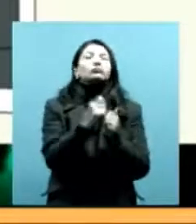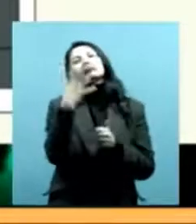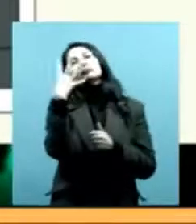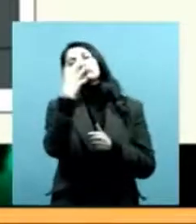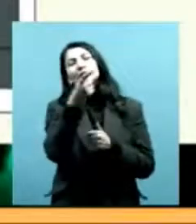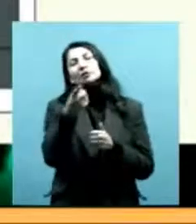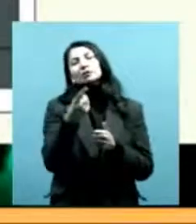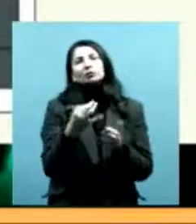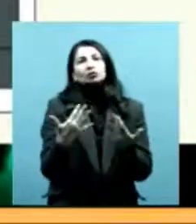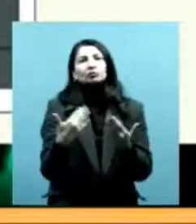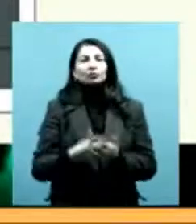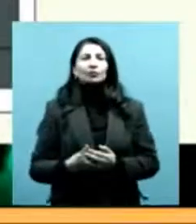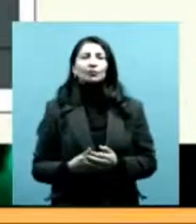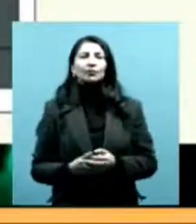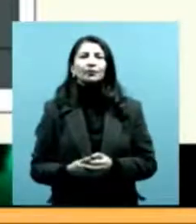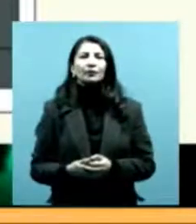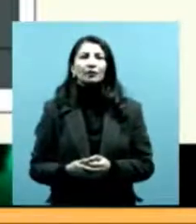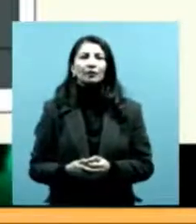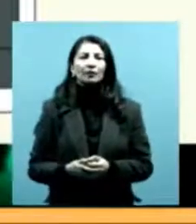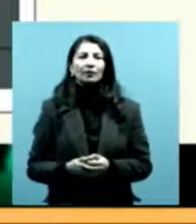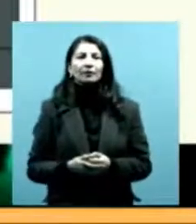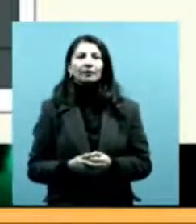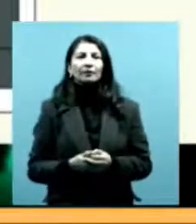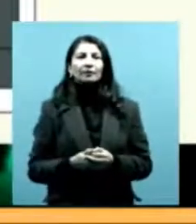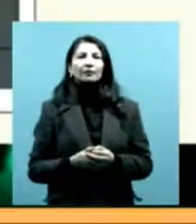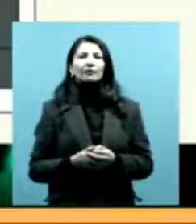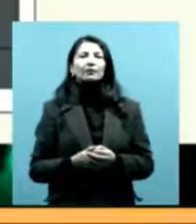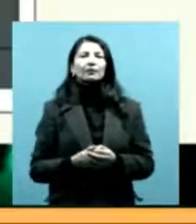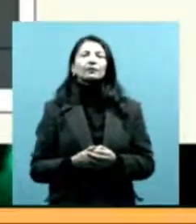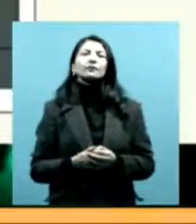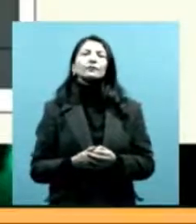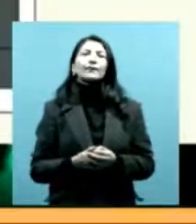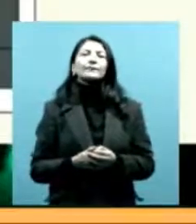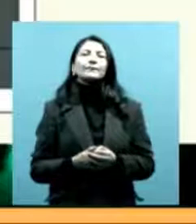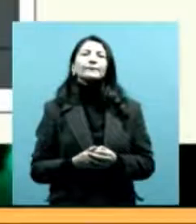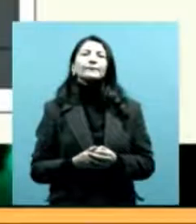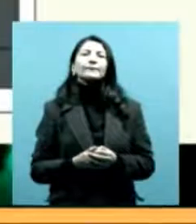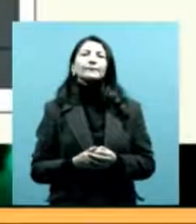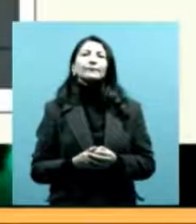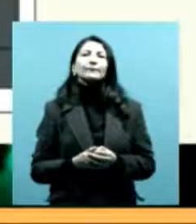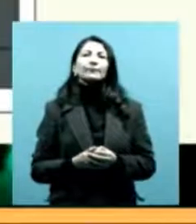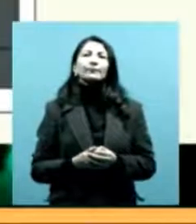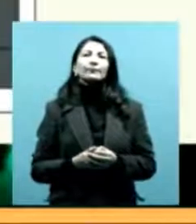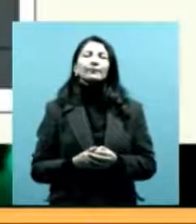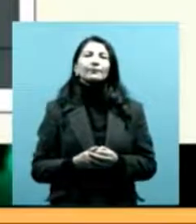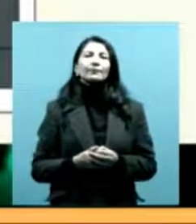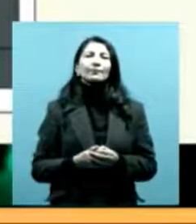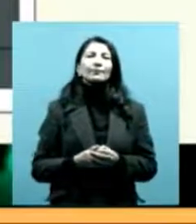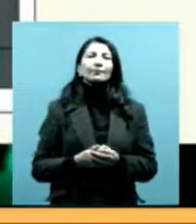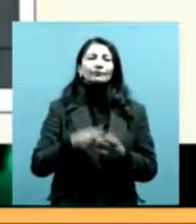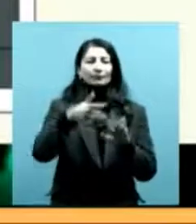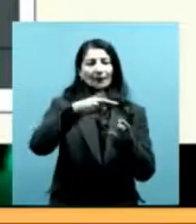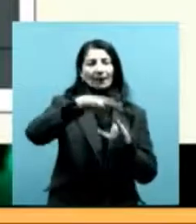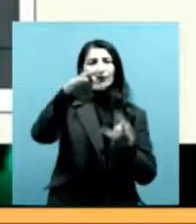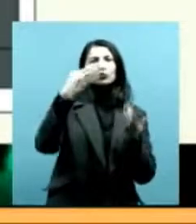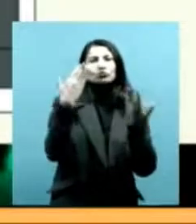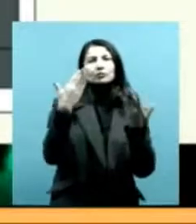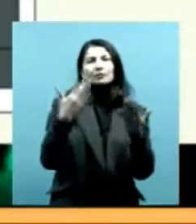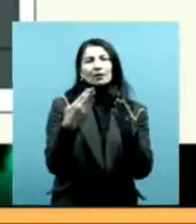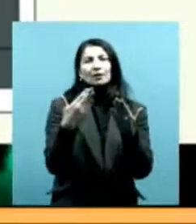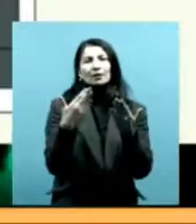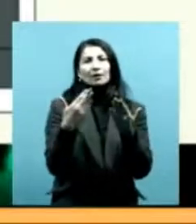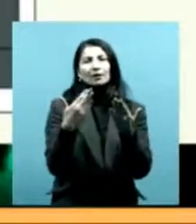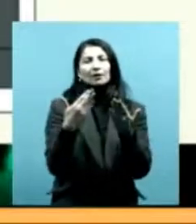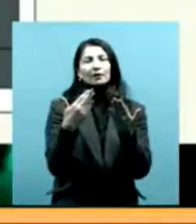en su trabajo. Entonces me pasó sus mapas muy generosamente y los voy a mostrar acá como ejemplo. En el